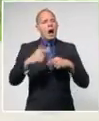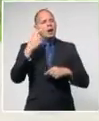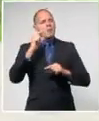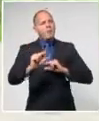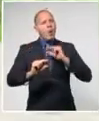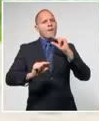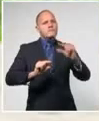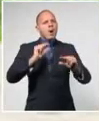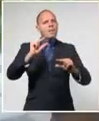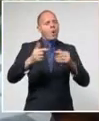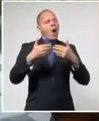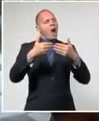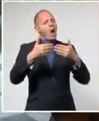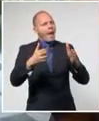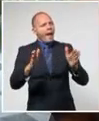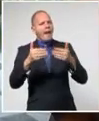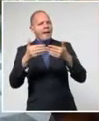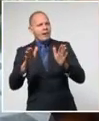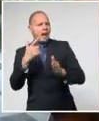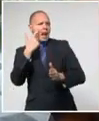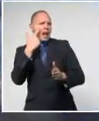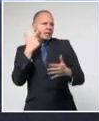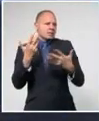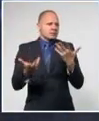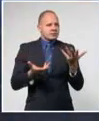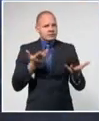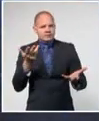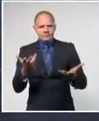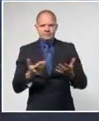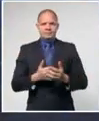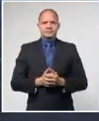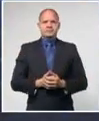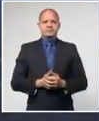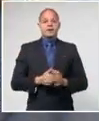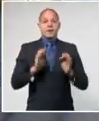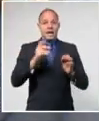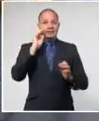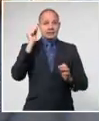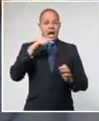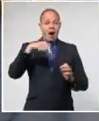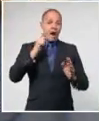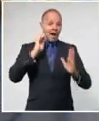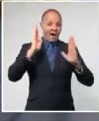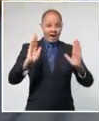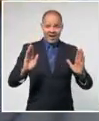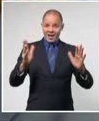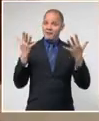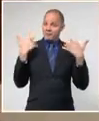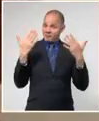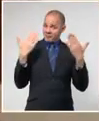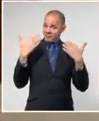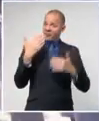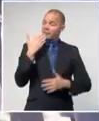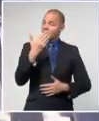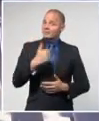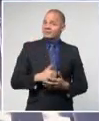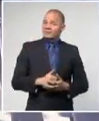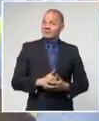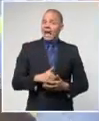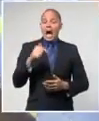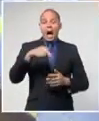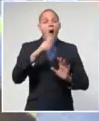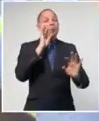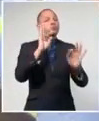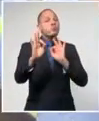paulatinamente también se asumen en esta etapa que coincide con los meses de verano. Temporada donde también aparecen las